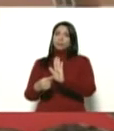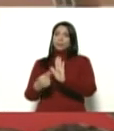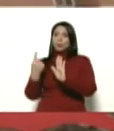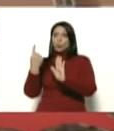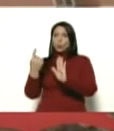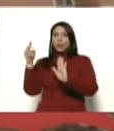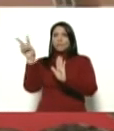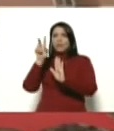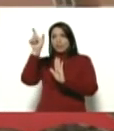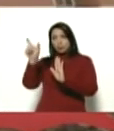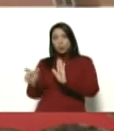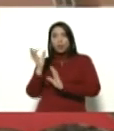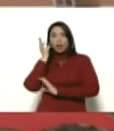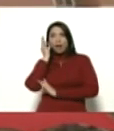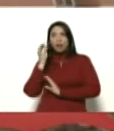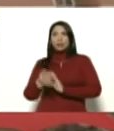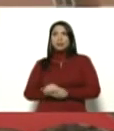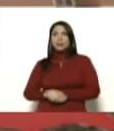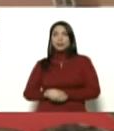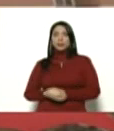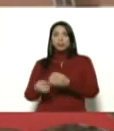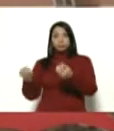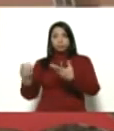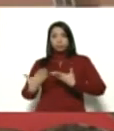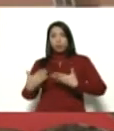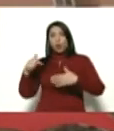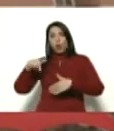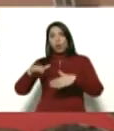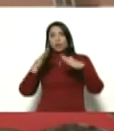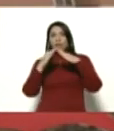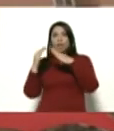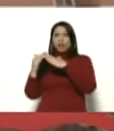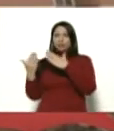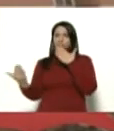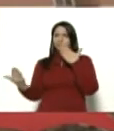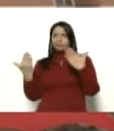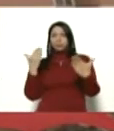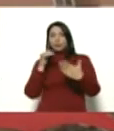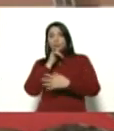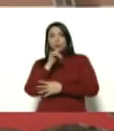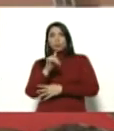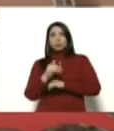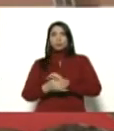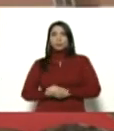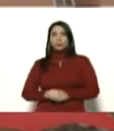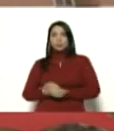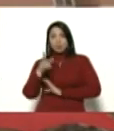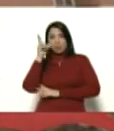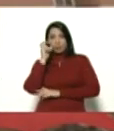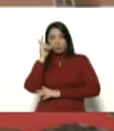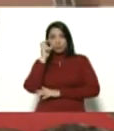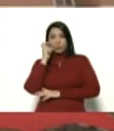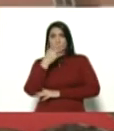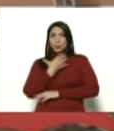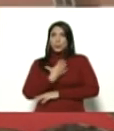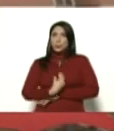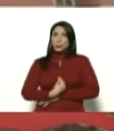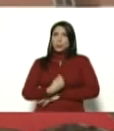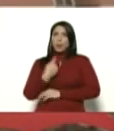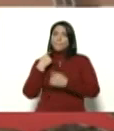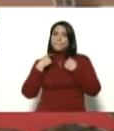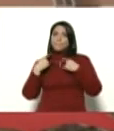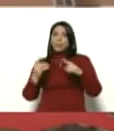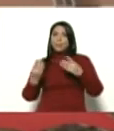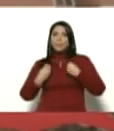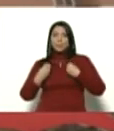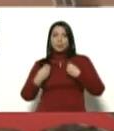de una venezolana que recibe hoy la vivienda en contraste con sus anuncios escuchamos la lamentable pérdida de